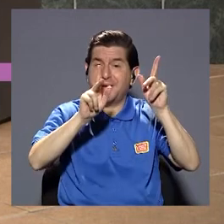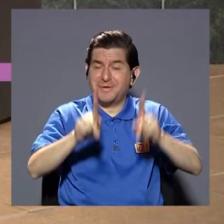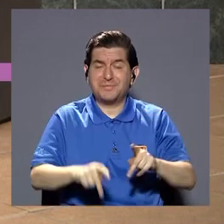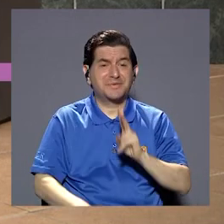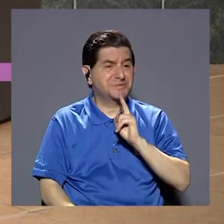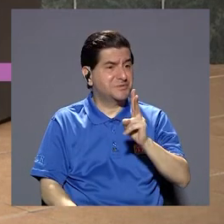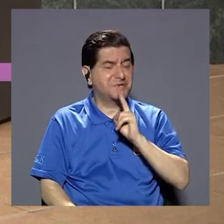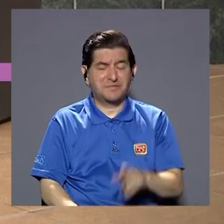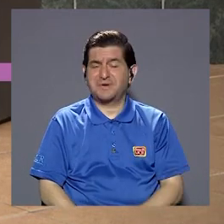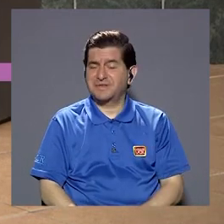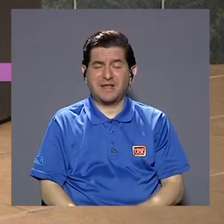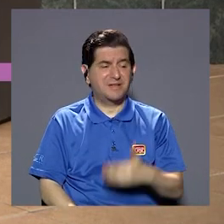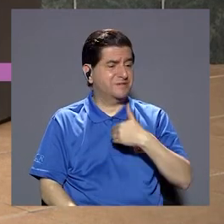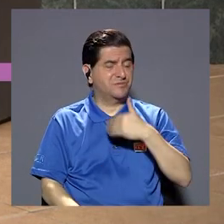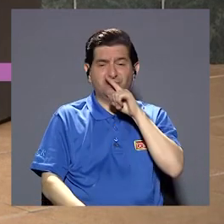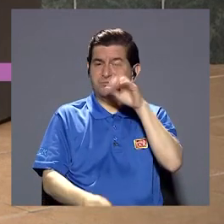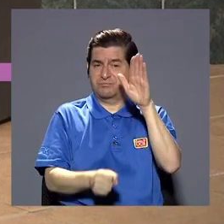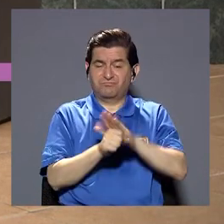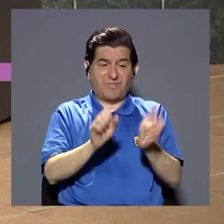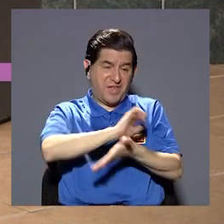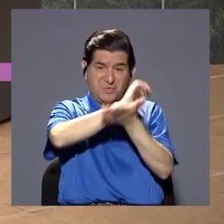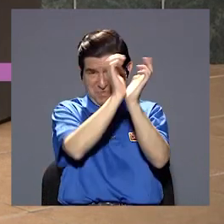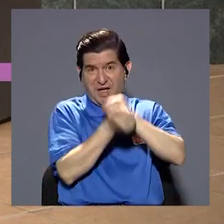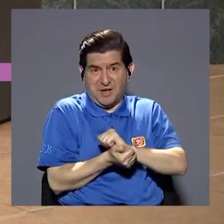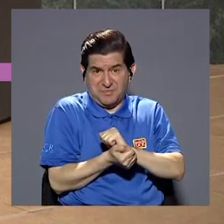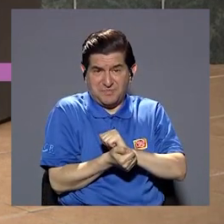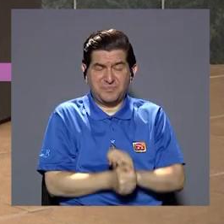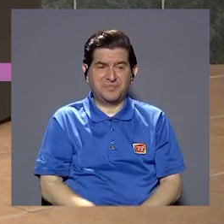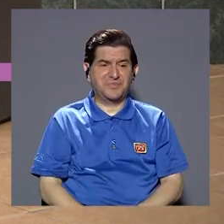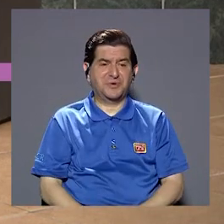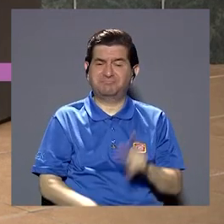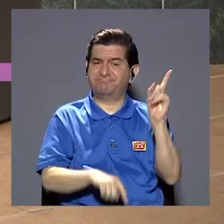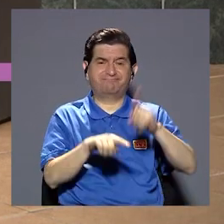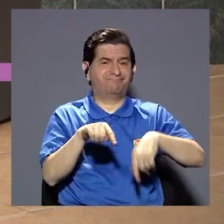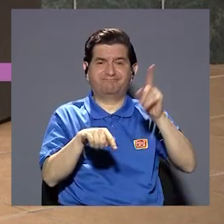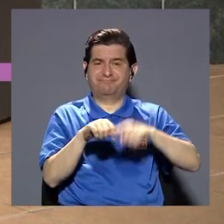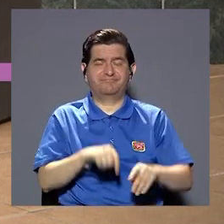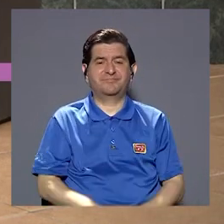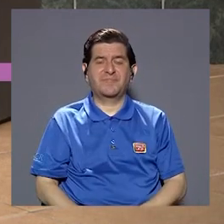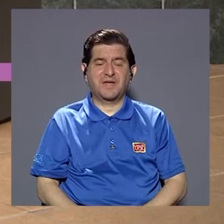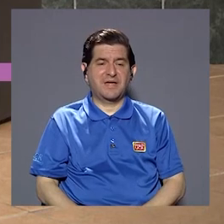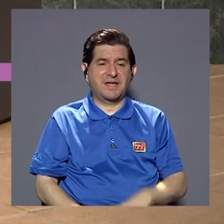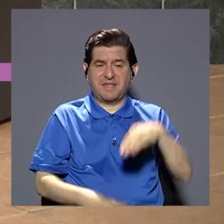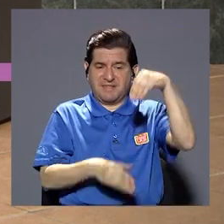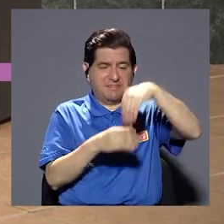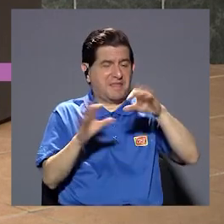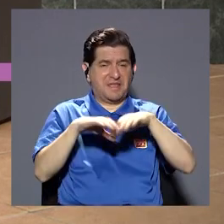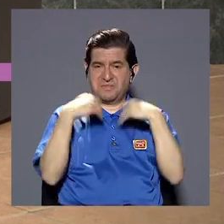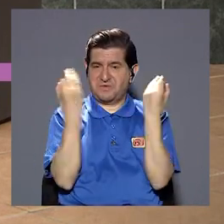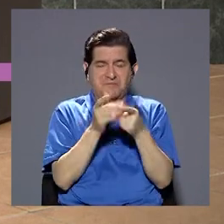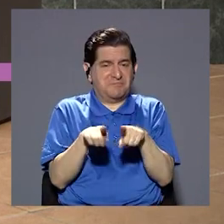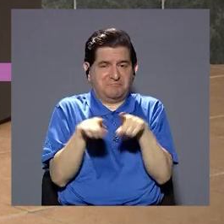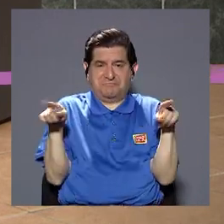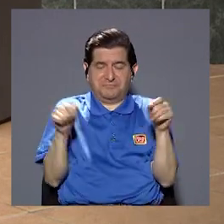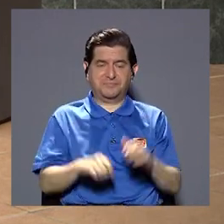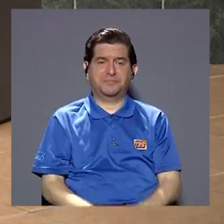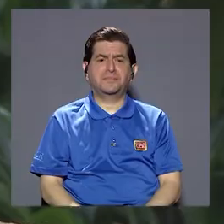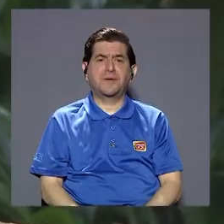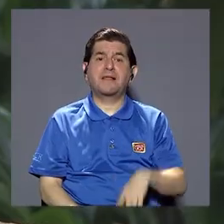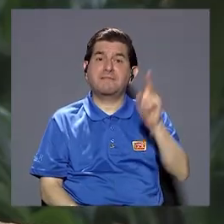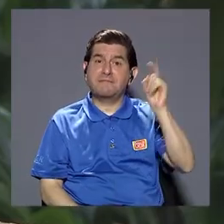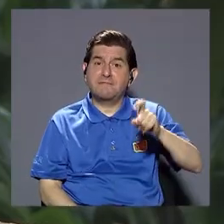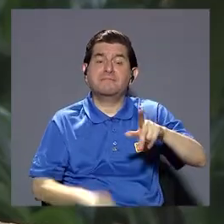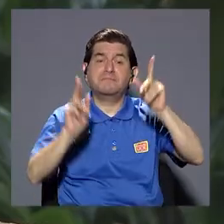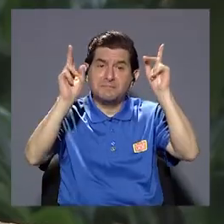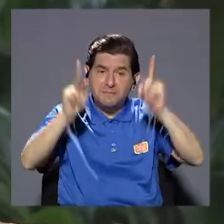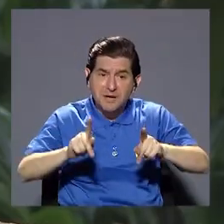la promoción de la salud es un compromiso verdad nosotros podemos buscar a las personas y todo pero si las personas realmente no se comprometen